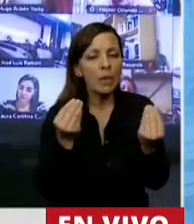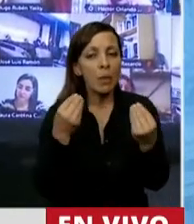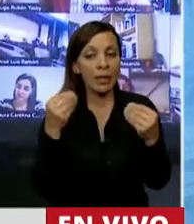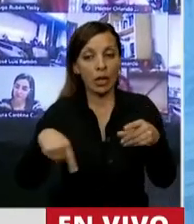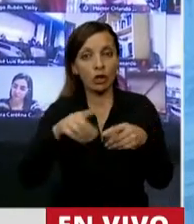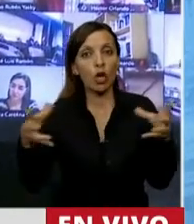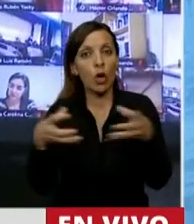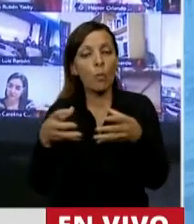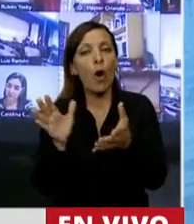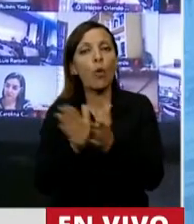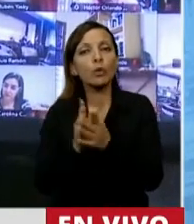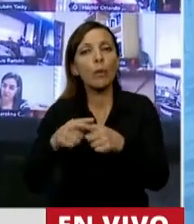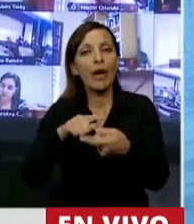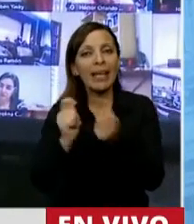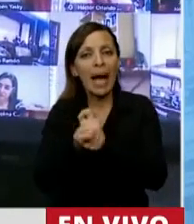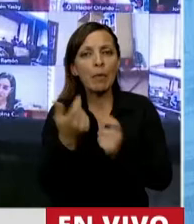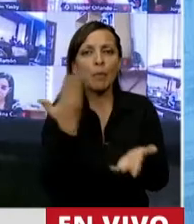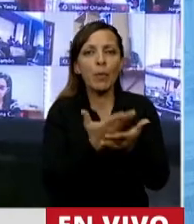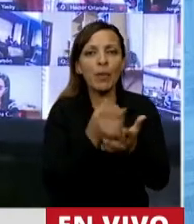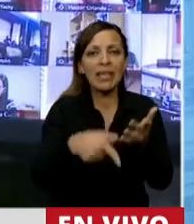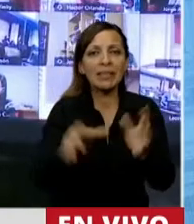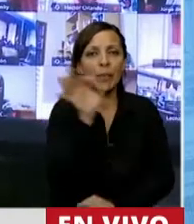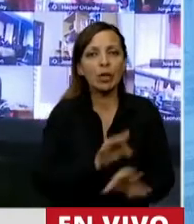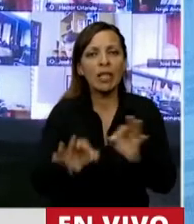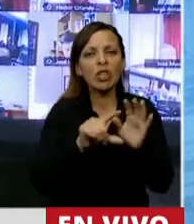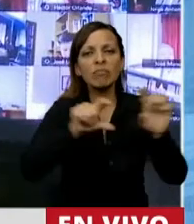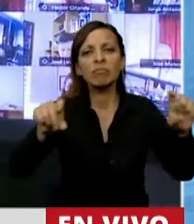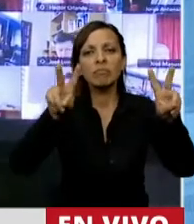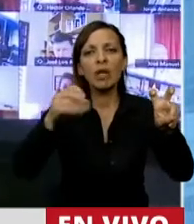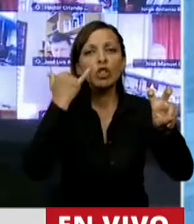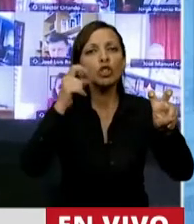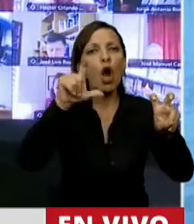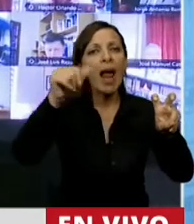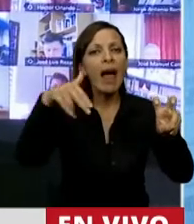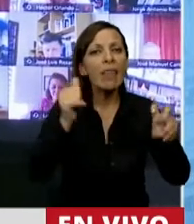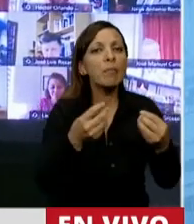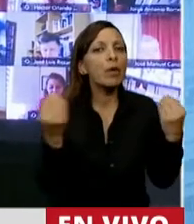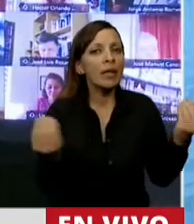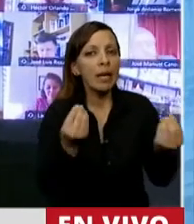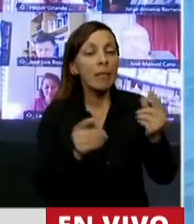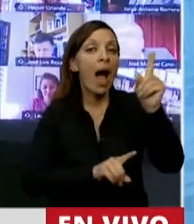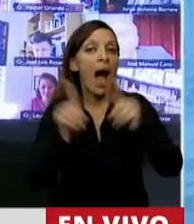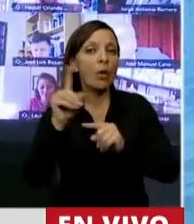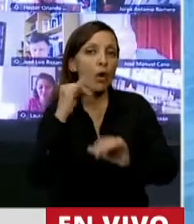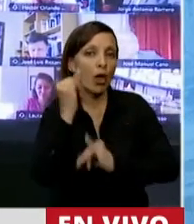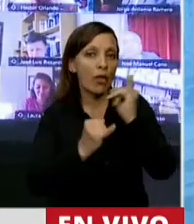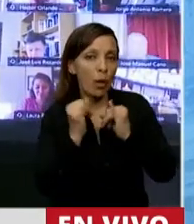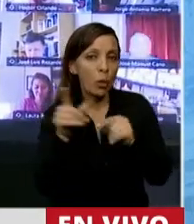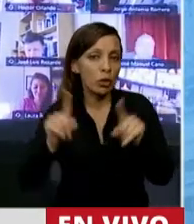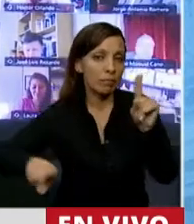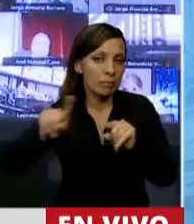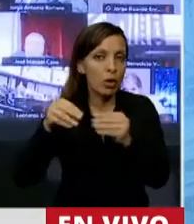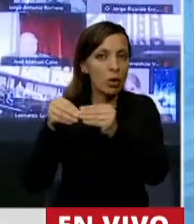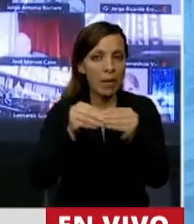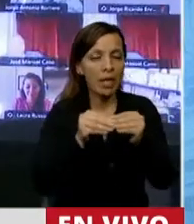siendo Juntos por el Cambio, propusimos este proyecto de ley y por qué lo quisimos llamar ley Yolanda. quizás a la luz de algunos de los discursos que fueron hoy emitidos